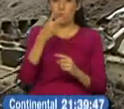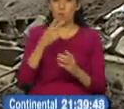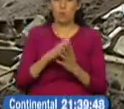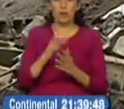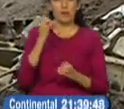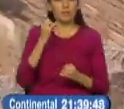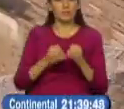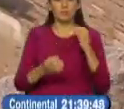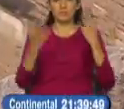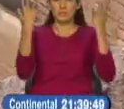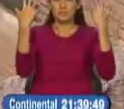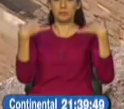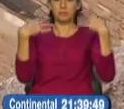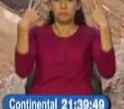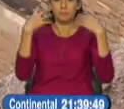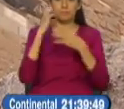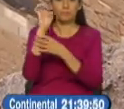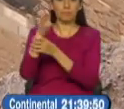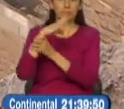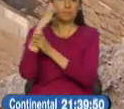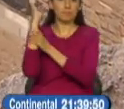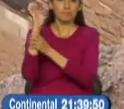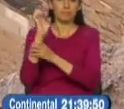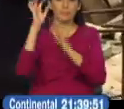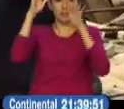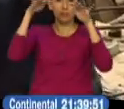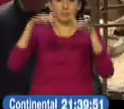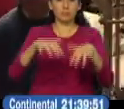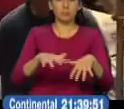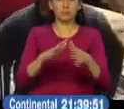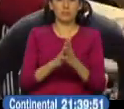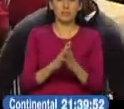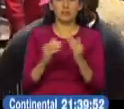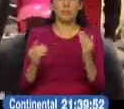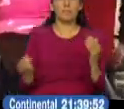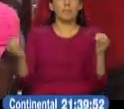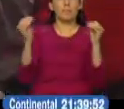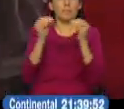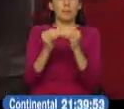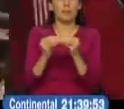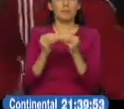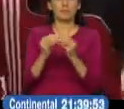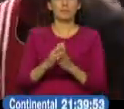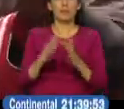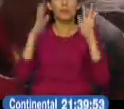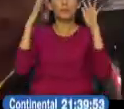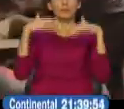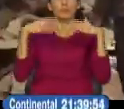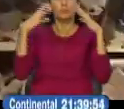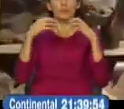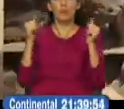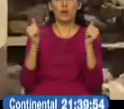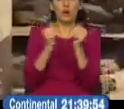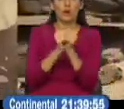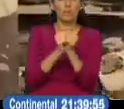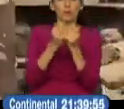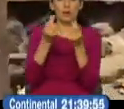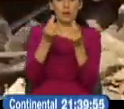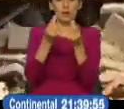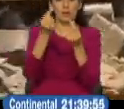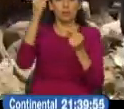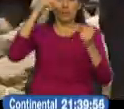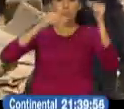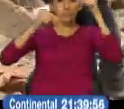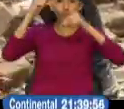las últimas horas. Las emergencias por las precipitaciones se incrementaron en la ciudad los aguaceros han estado acompañados de granizadas